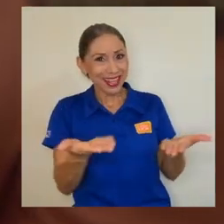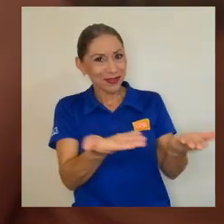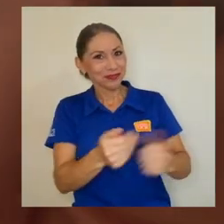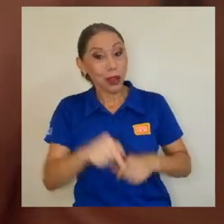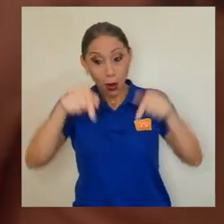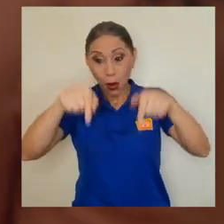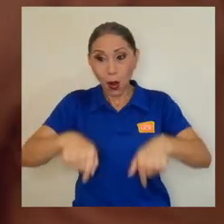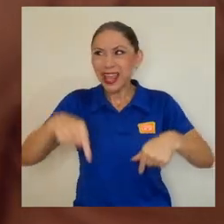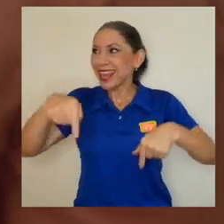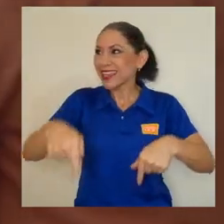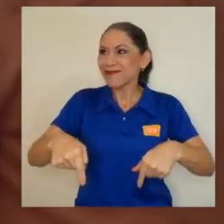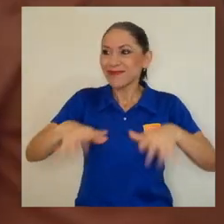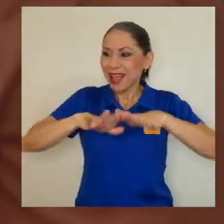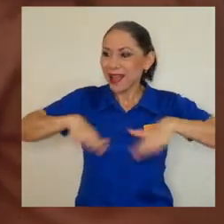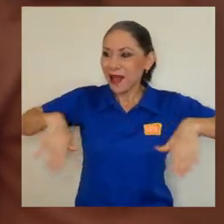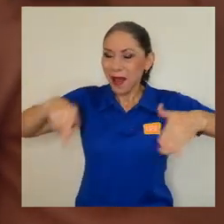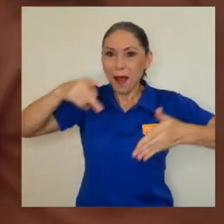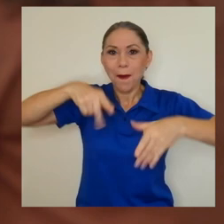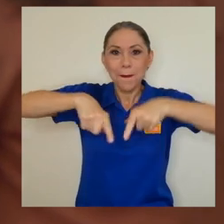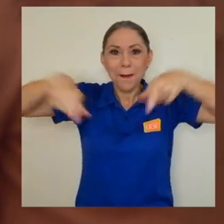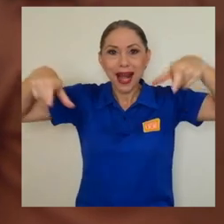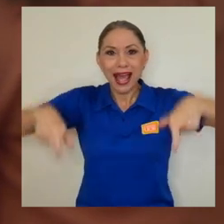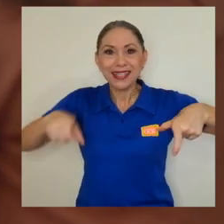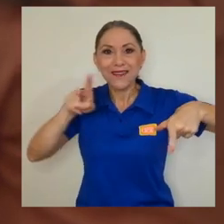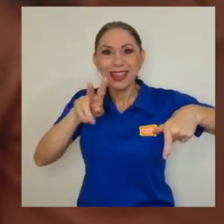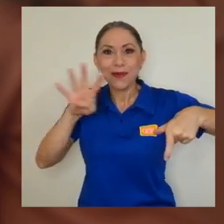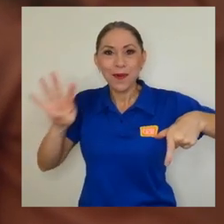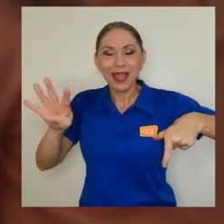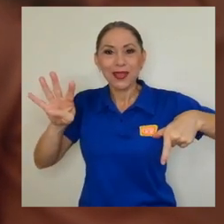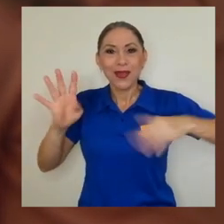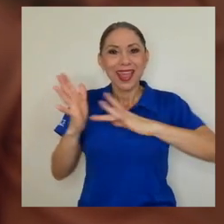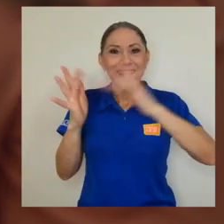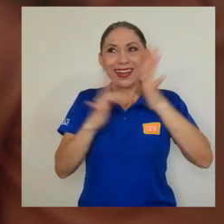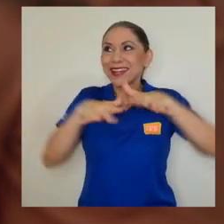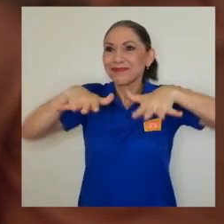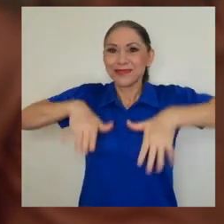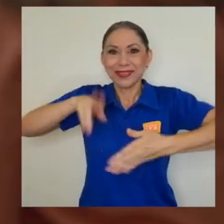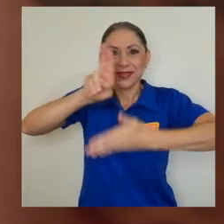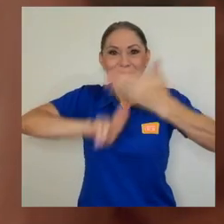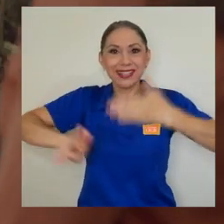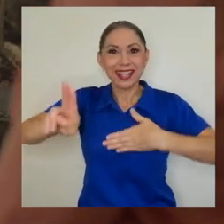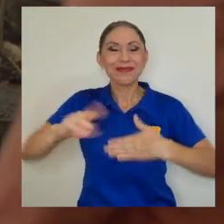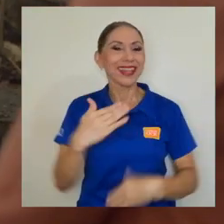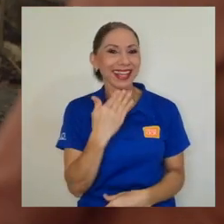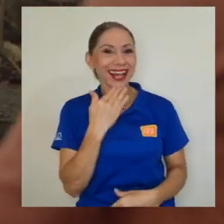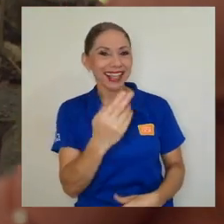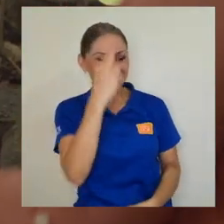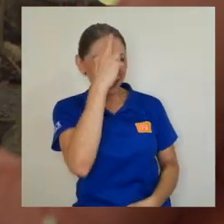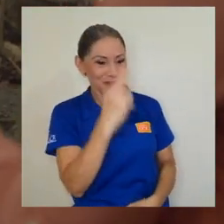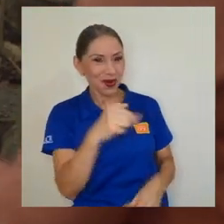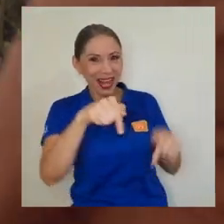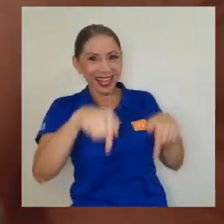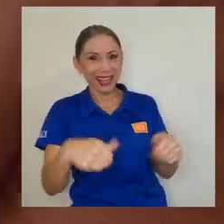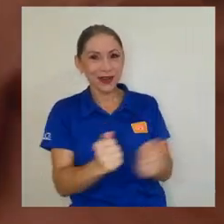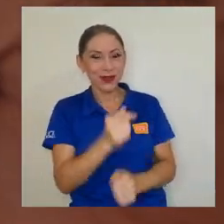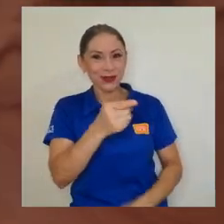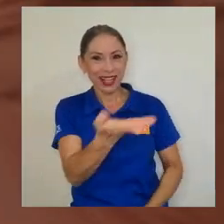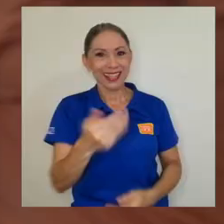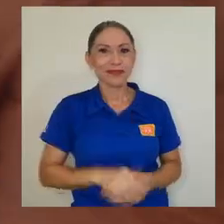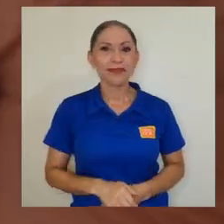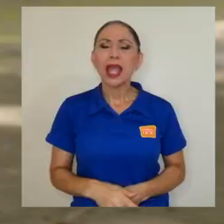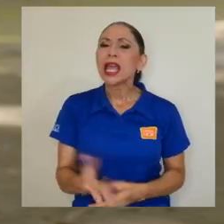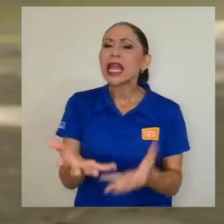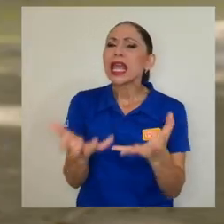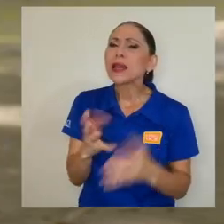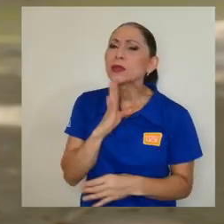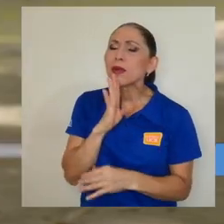U, aquí hoy grabando en la Plaza 24 de Abril en el campus universitario. Muchas gracias, es un honor estar aquí con ustedes. Jaime, hemos querido